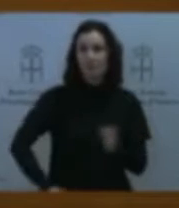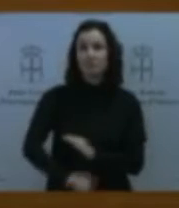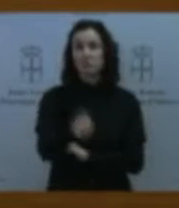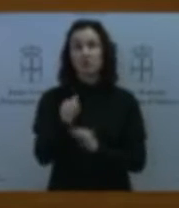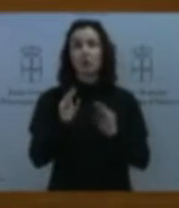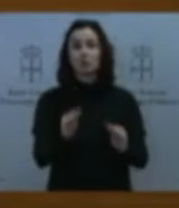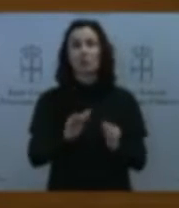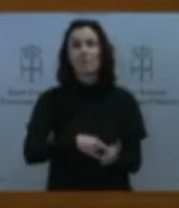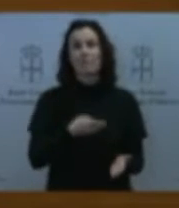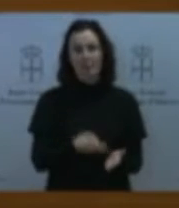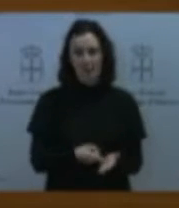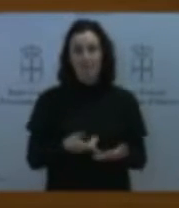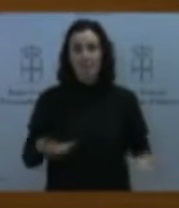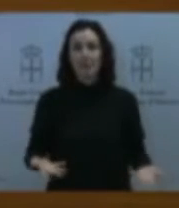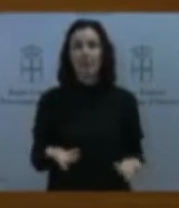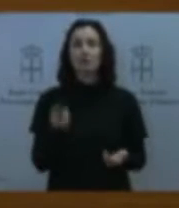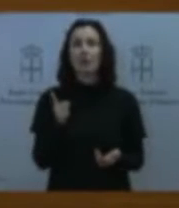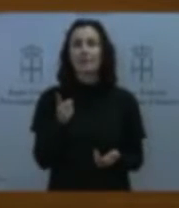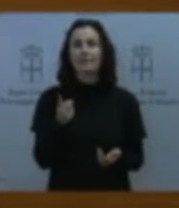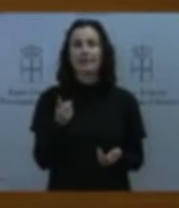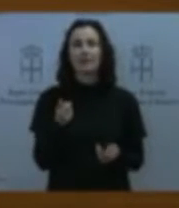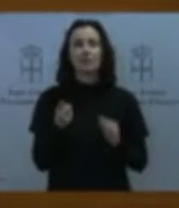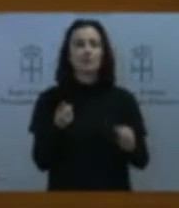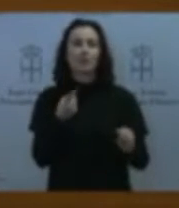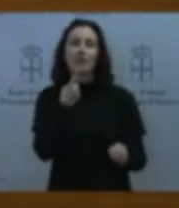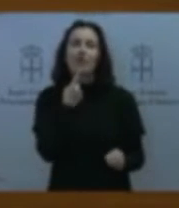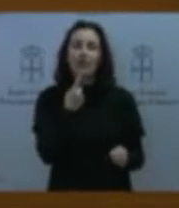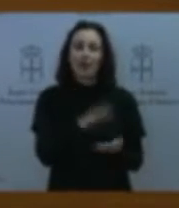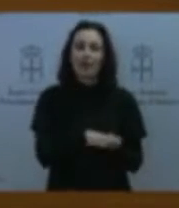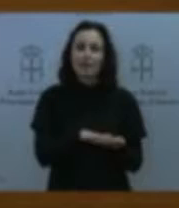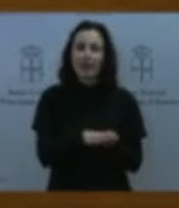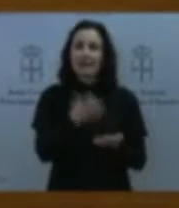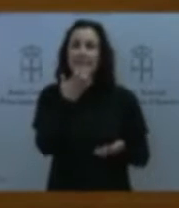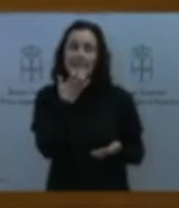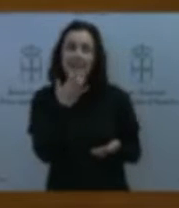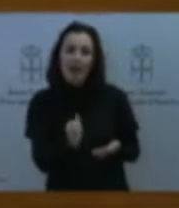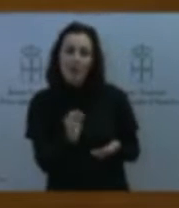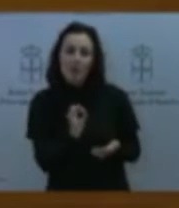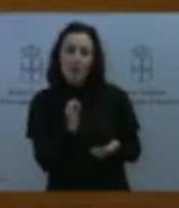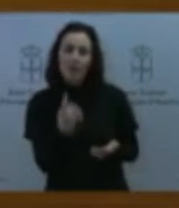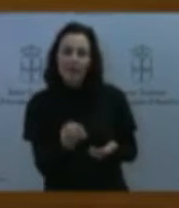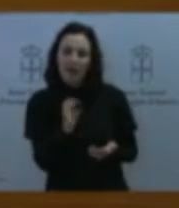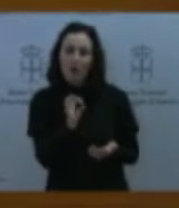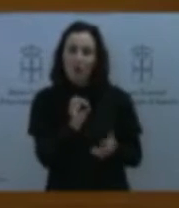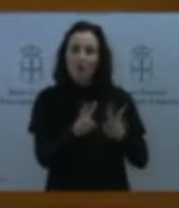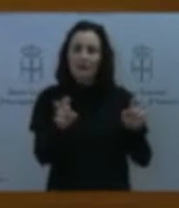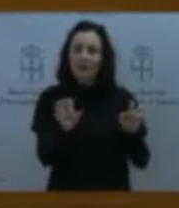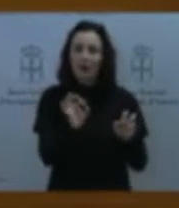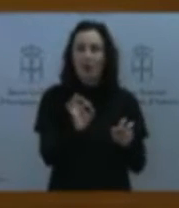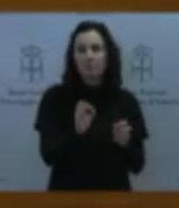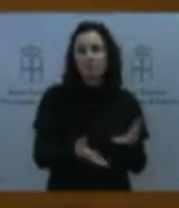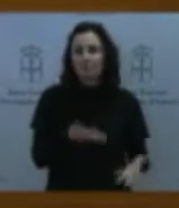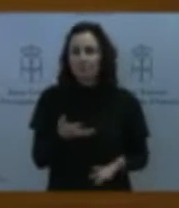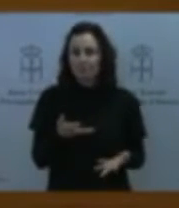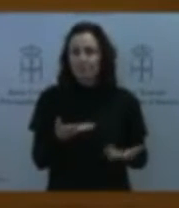limitara a señalar si carecían o adolecían de alguna cuestión o si iban en consonancia con el resto de la normativa vigente,